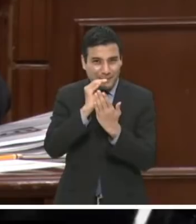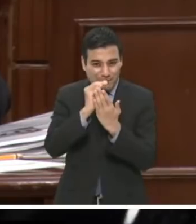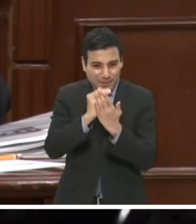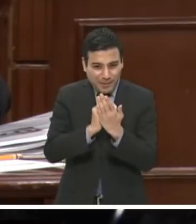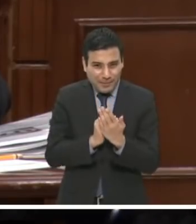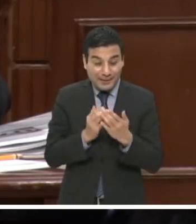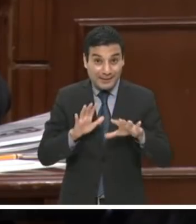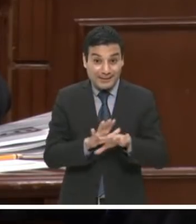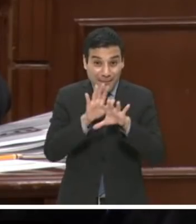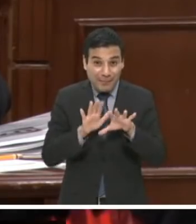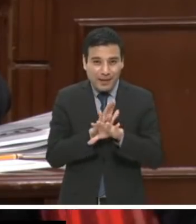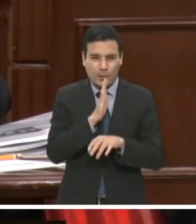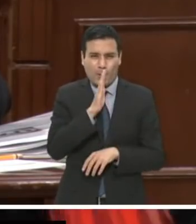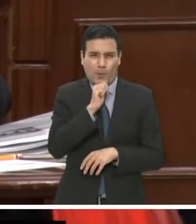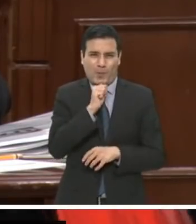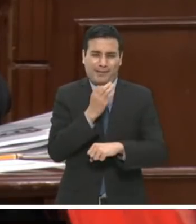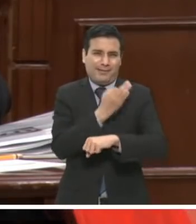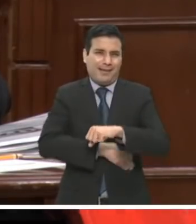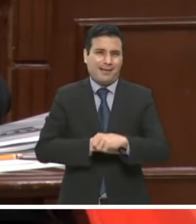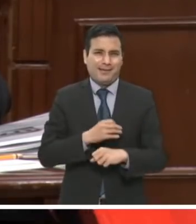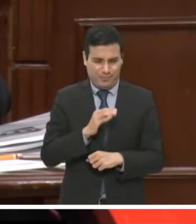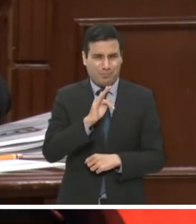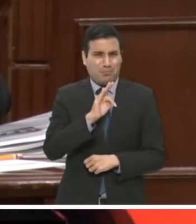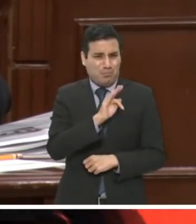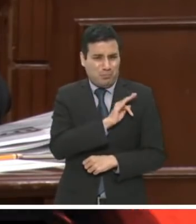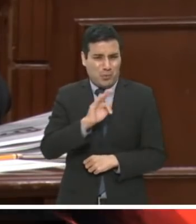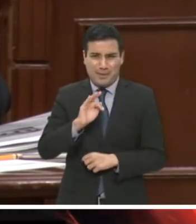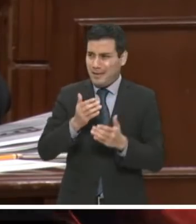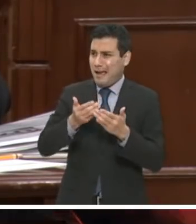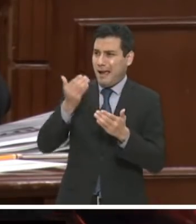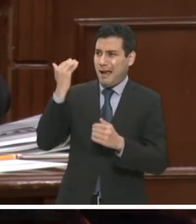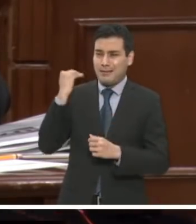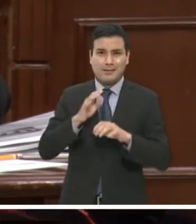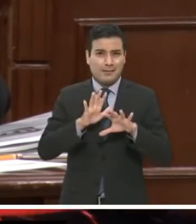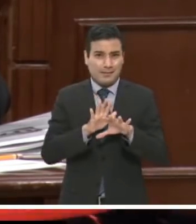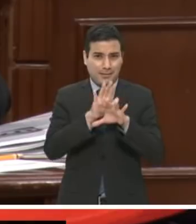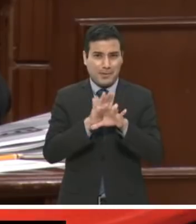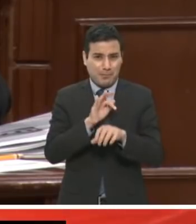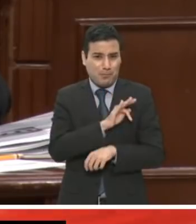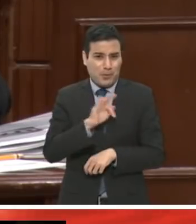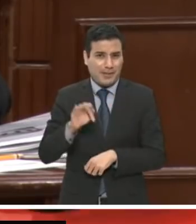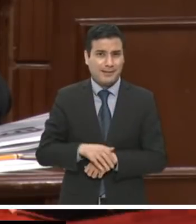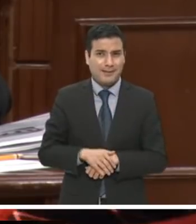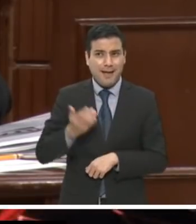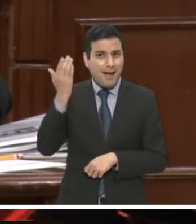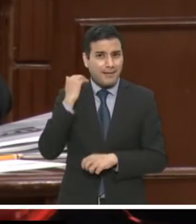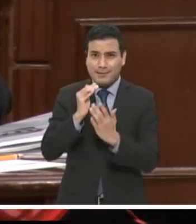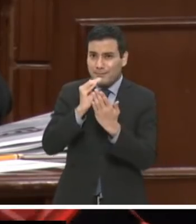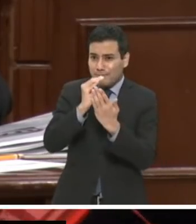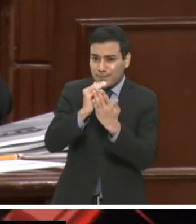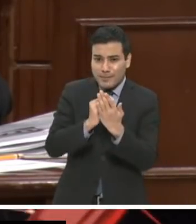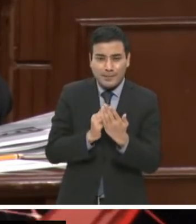para las 12, cuando lo pudieron realizar durante todo el año, tal y cual lo señalaba los lineamientos ya